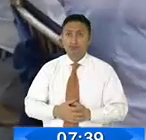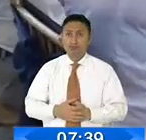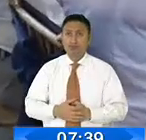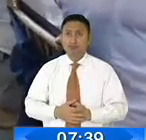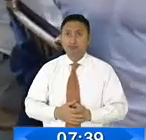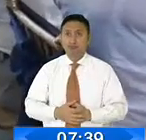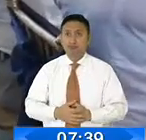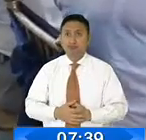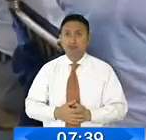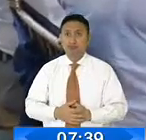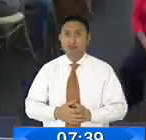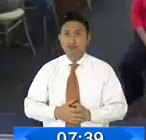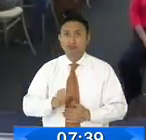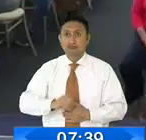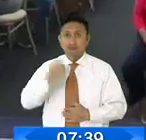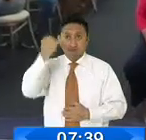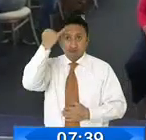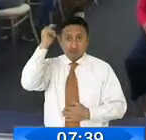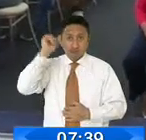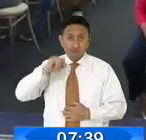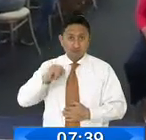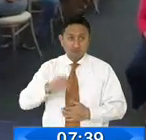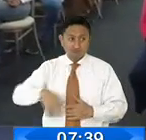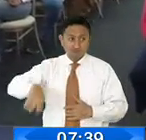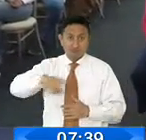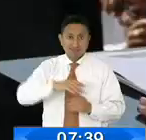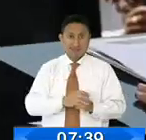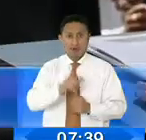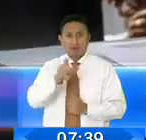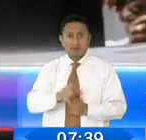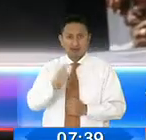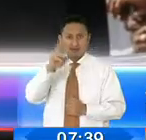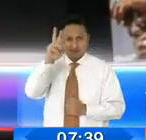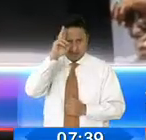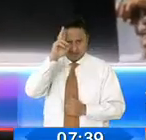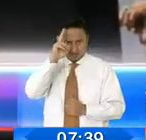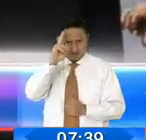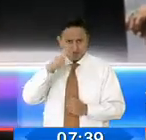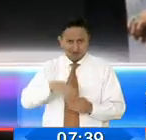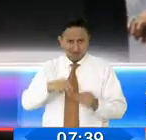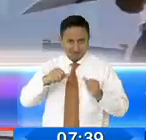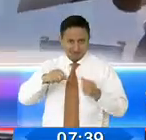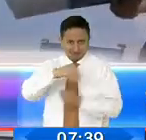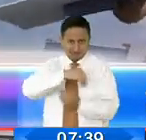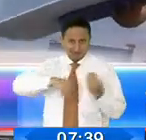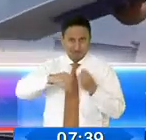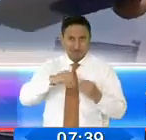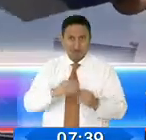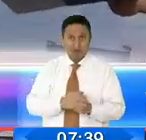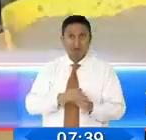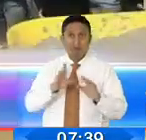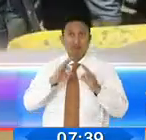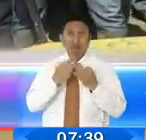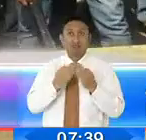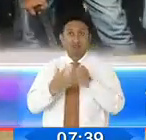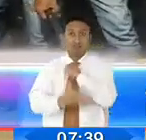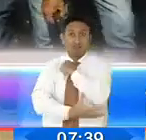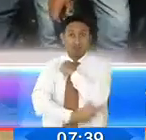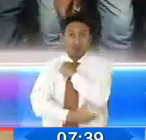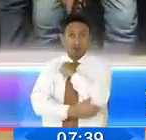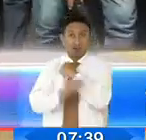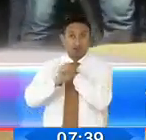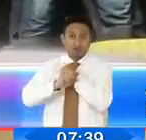Con la idea de frenar el tráfico de tierras y con el interés de brindar casa para muchas familias de escasos recursos